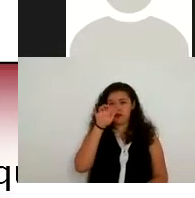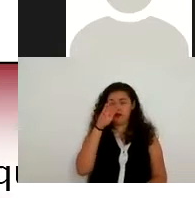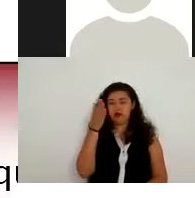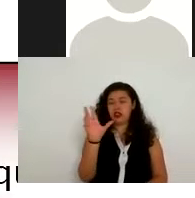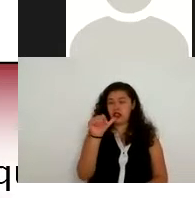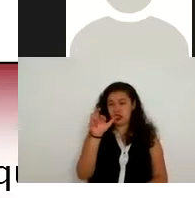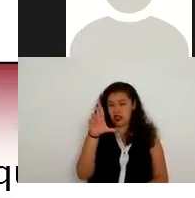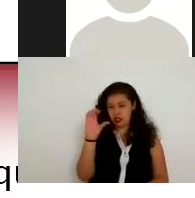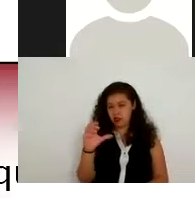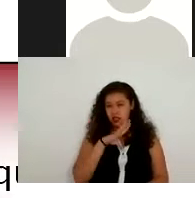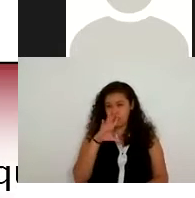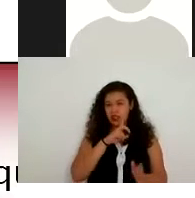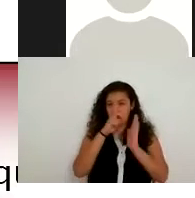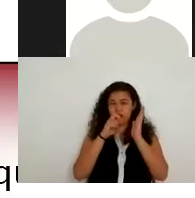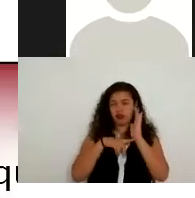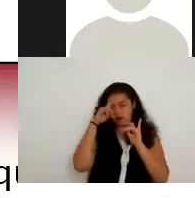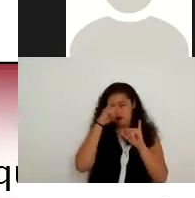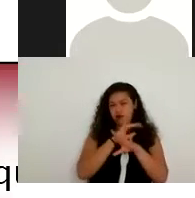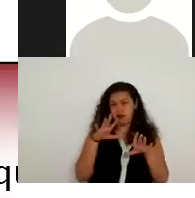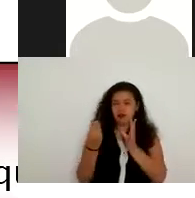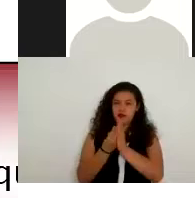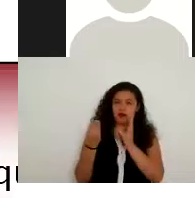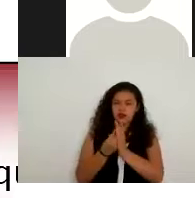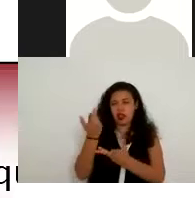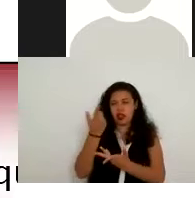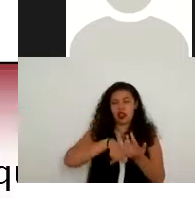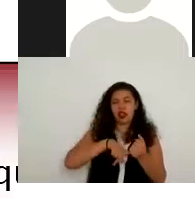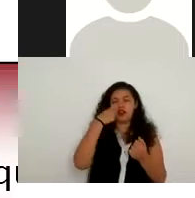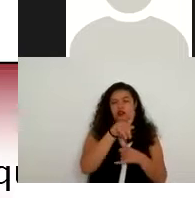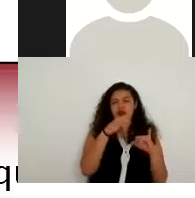departamento de datos personales al interior de sus instituciones